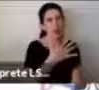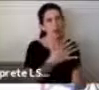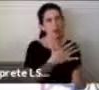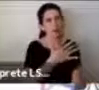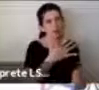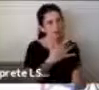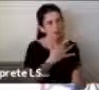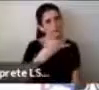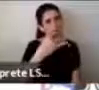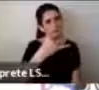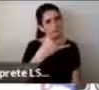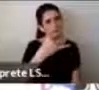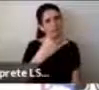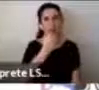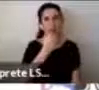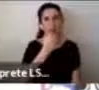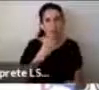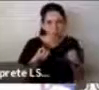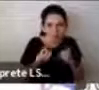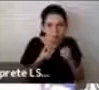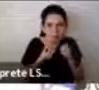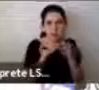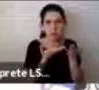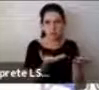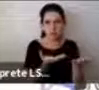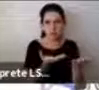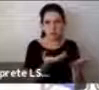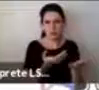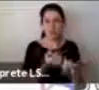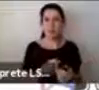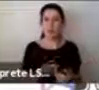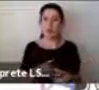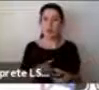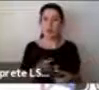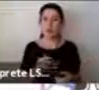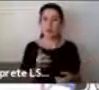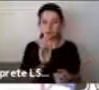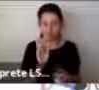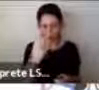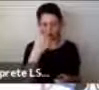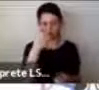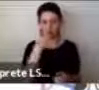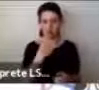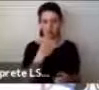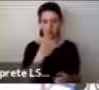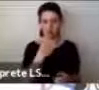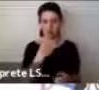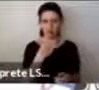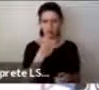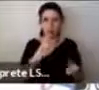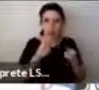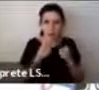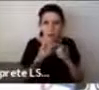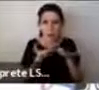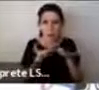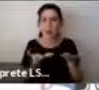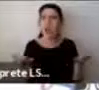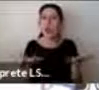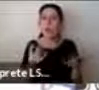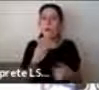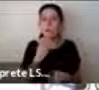básicamente escucharnos y aprender a escuchar y aprender a expresar de qué forma se describen las diferentes vivencias